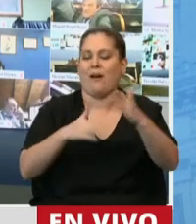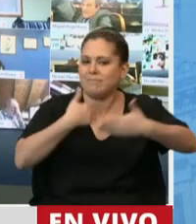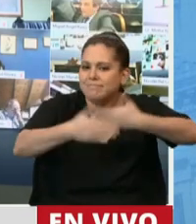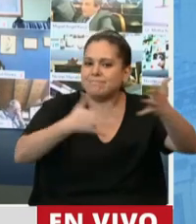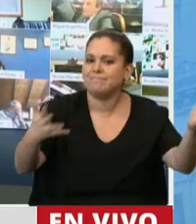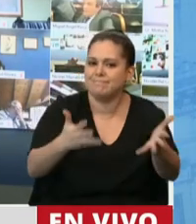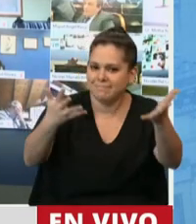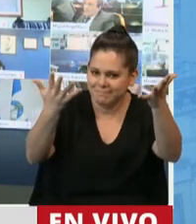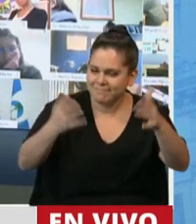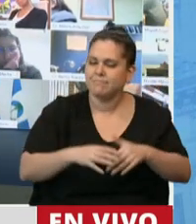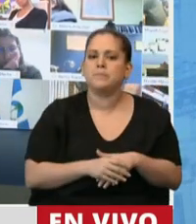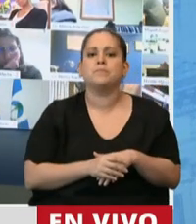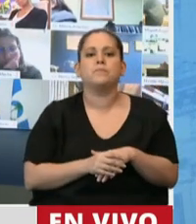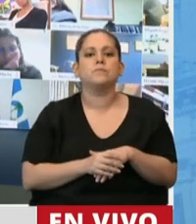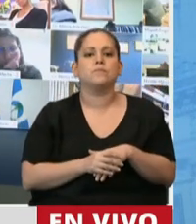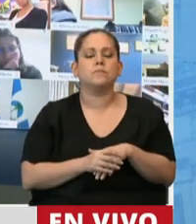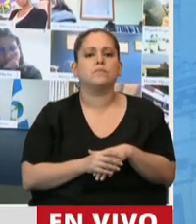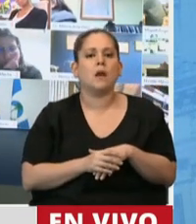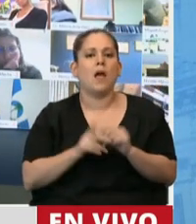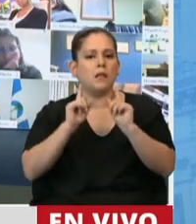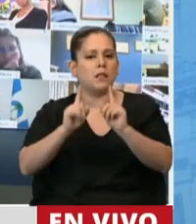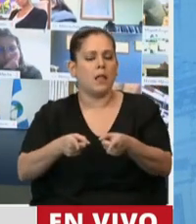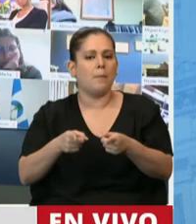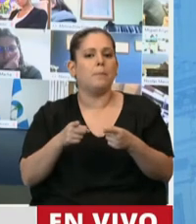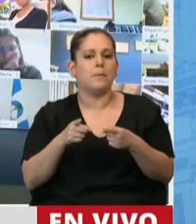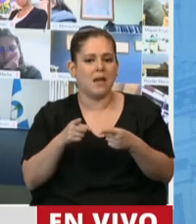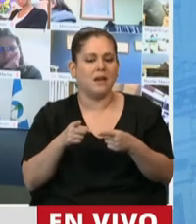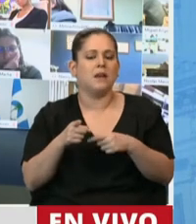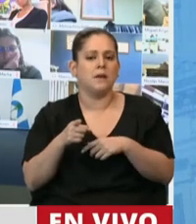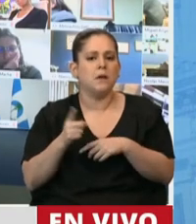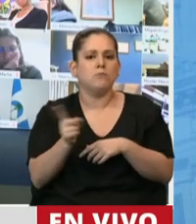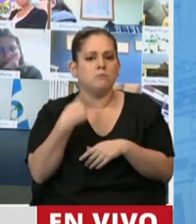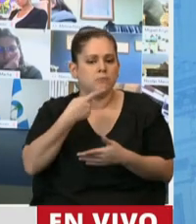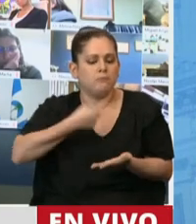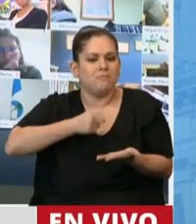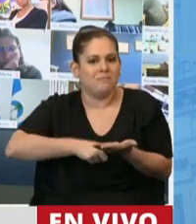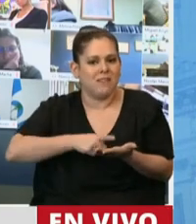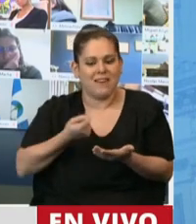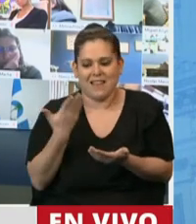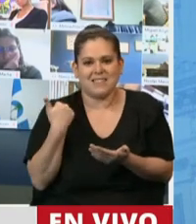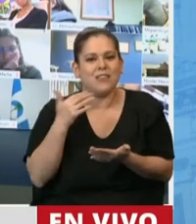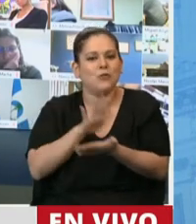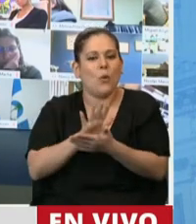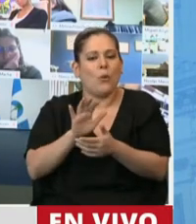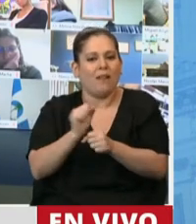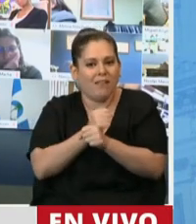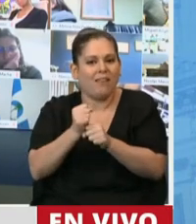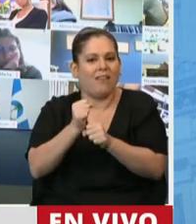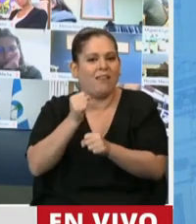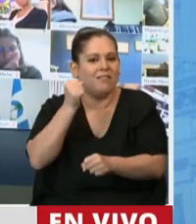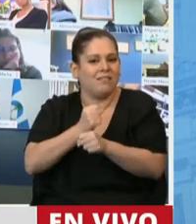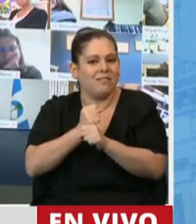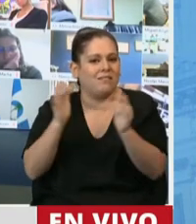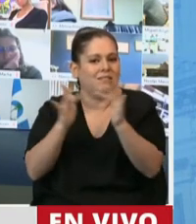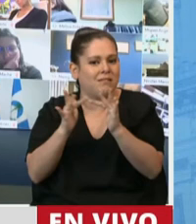En línea de todo, en línea, con todo y consonancia, lo que sancionamos recién que es el teletrabajo, para mí las leyes no